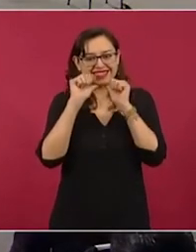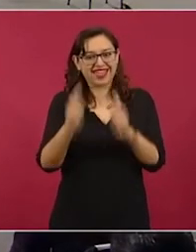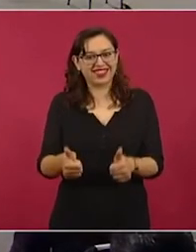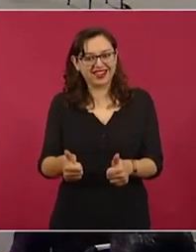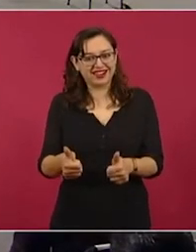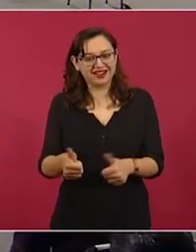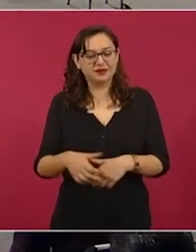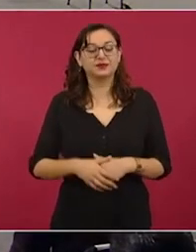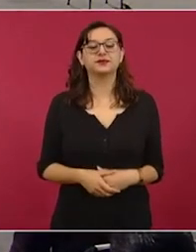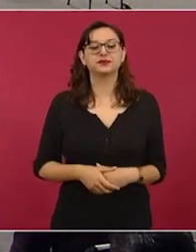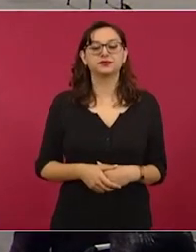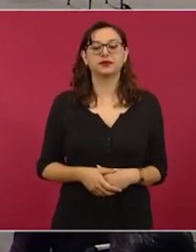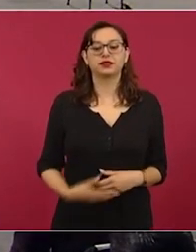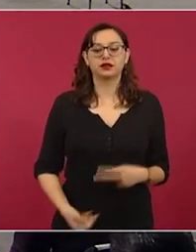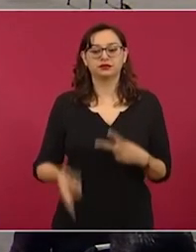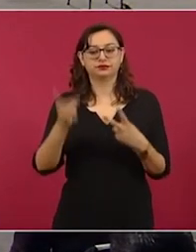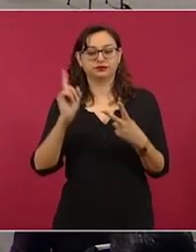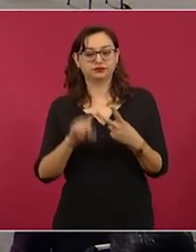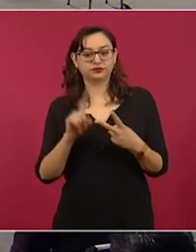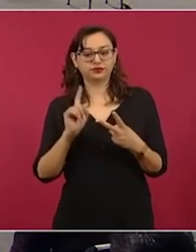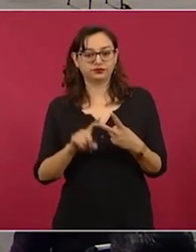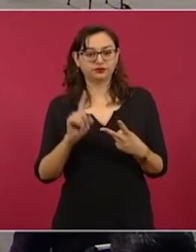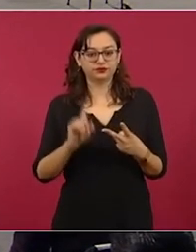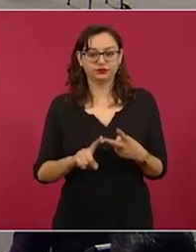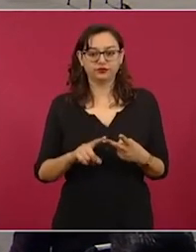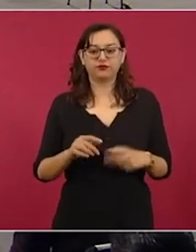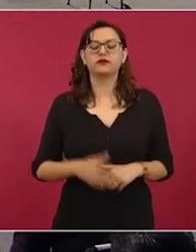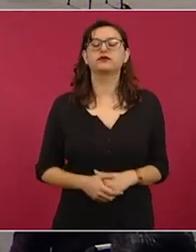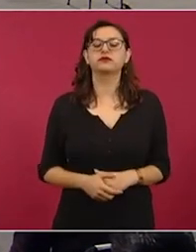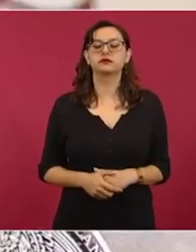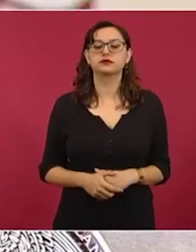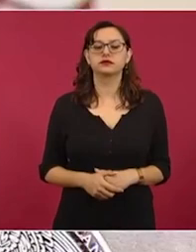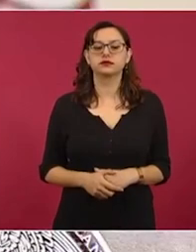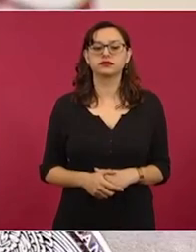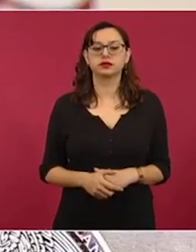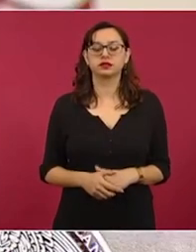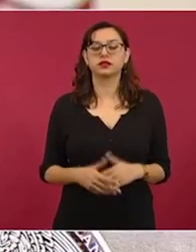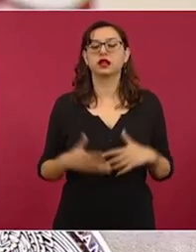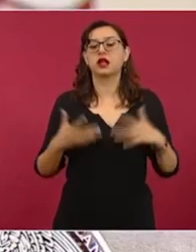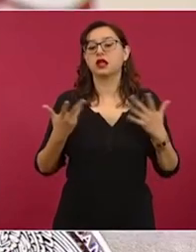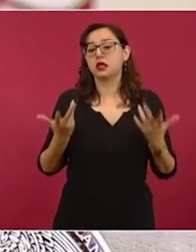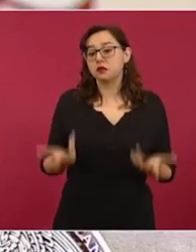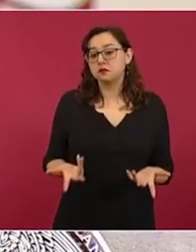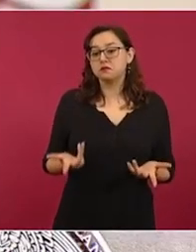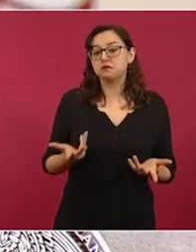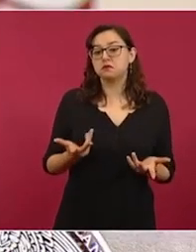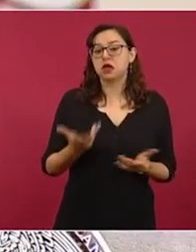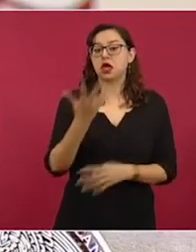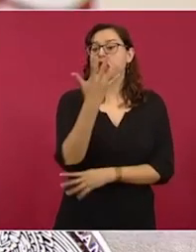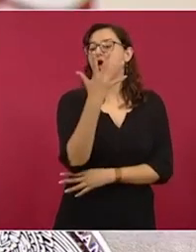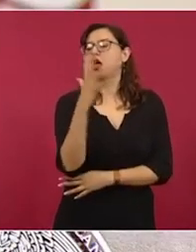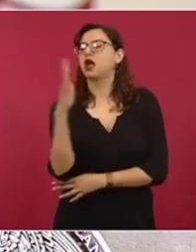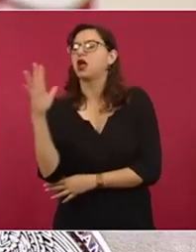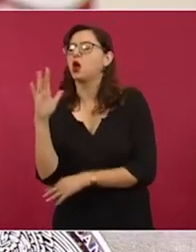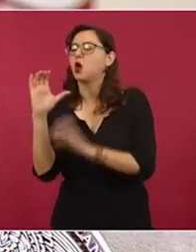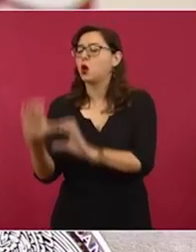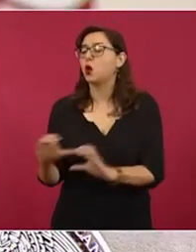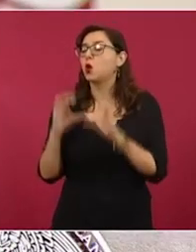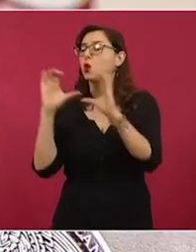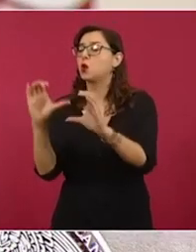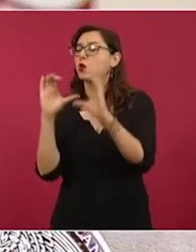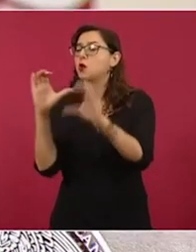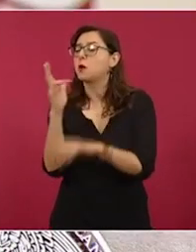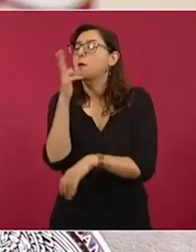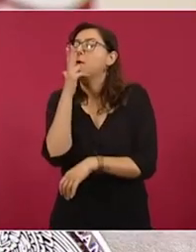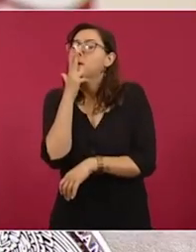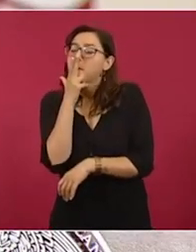Ecologistas con intereses que apoyan obras si los contratan como asesores o se oponen a ellas